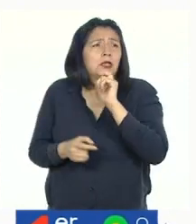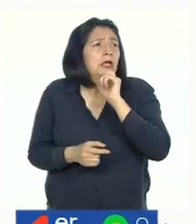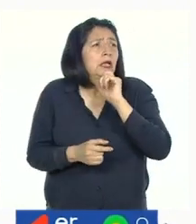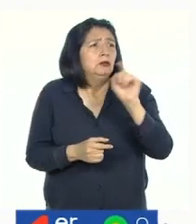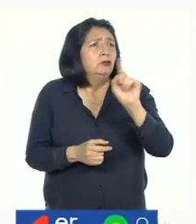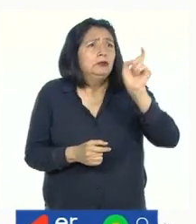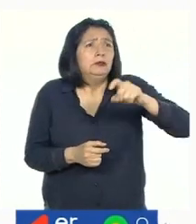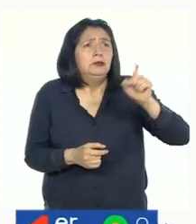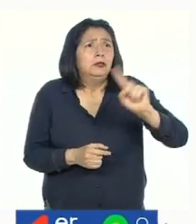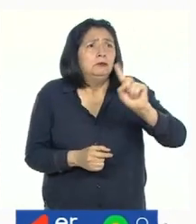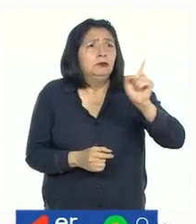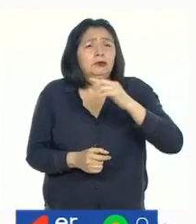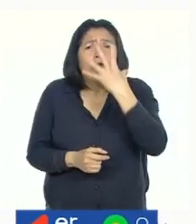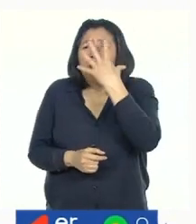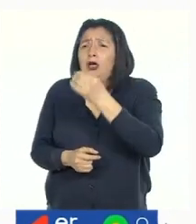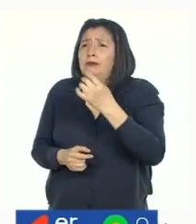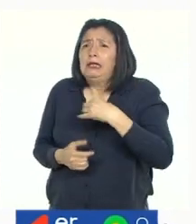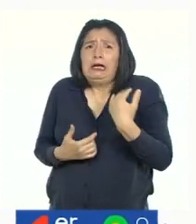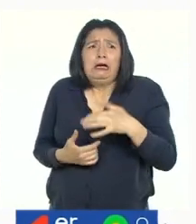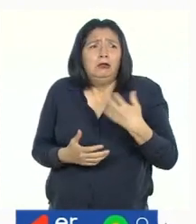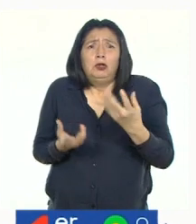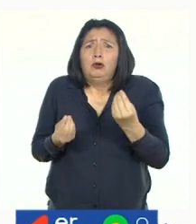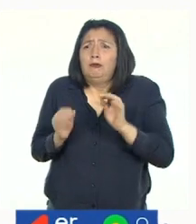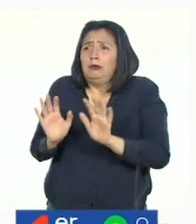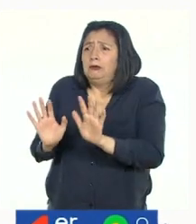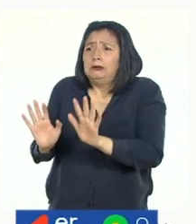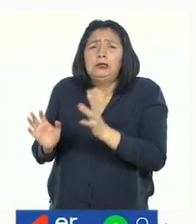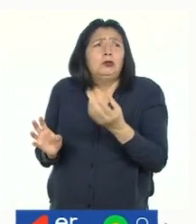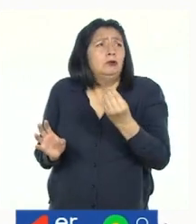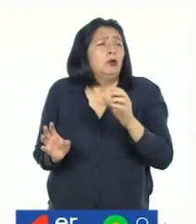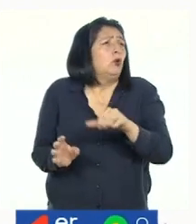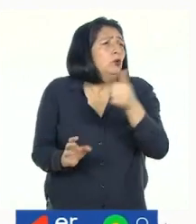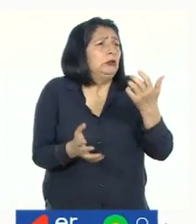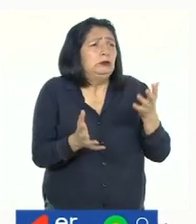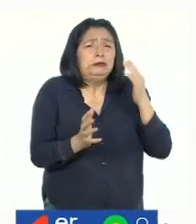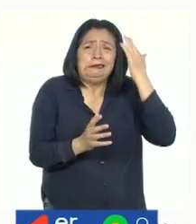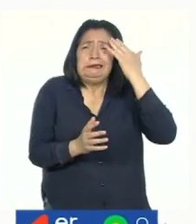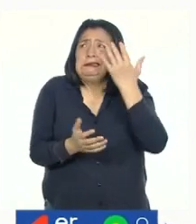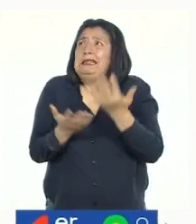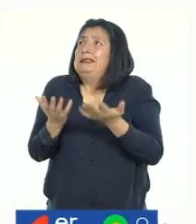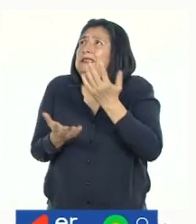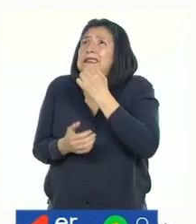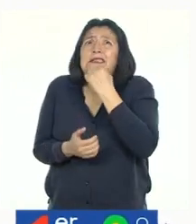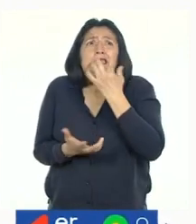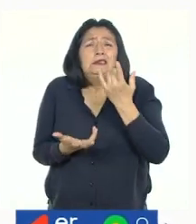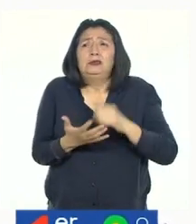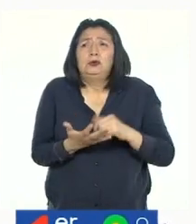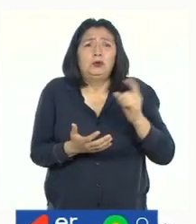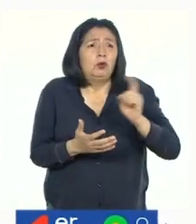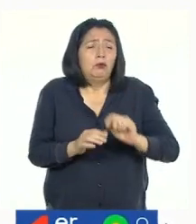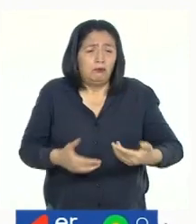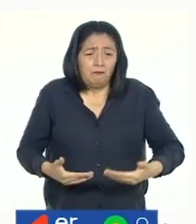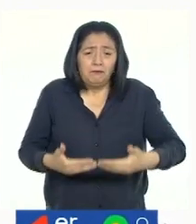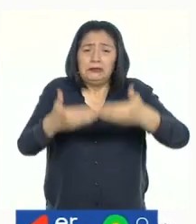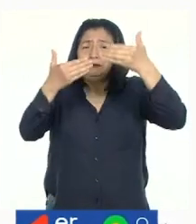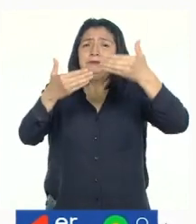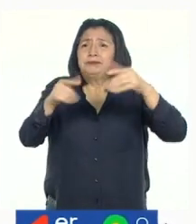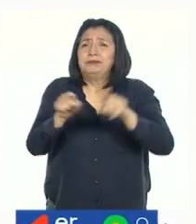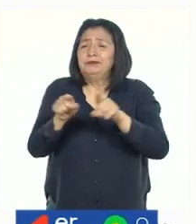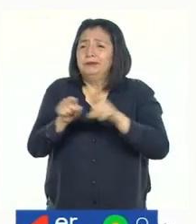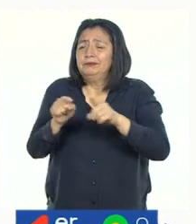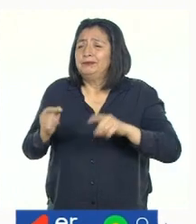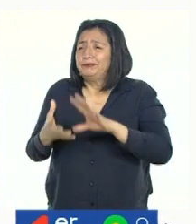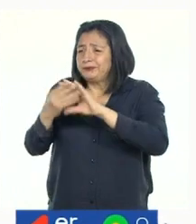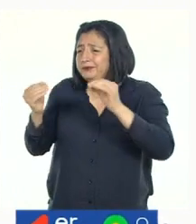necesitamos un lobo. Ahora, para detenerlo, vamos a necesitar otra cosa. Podría ser... ¡Un muro gigante! ¡Como en el